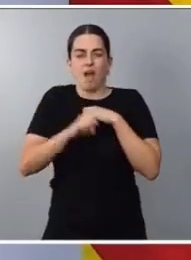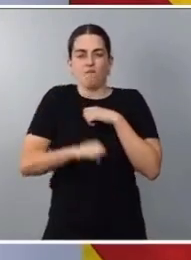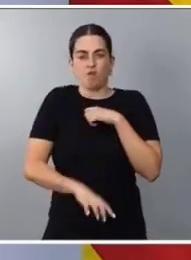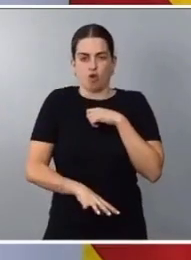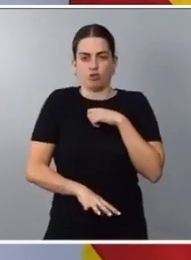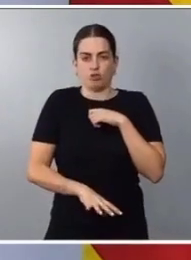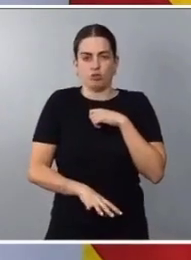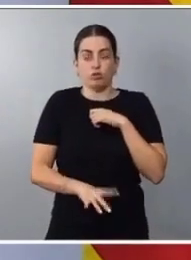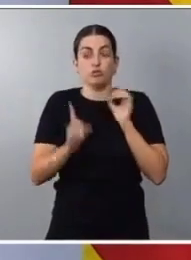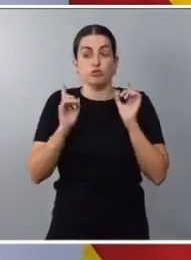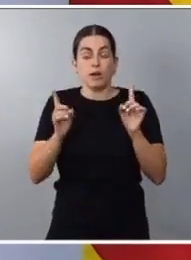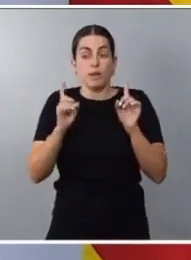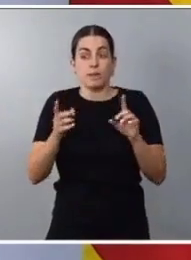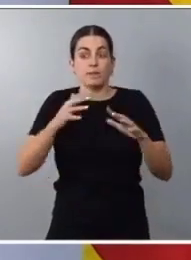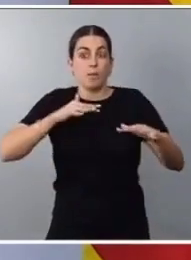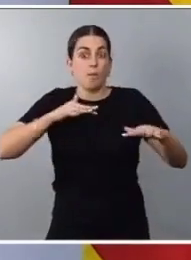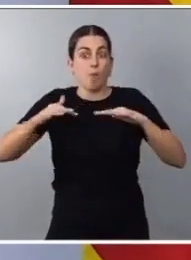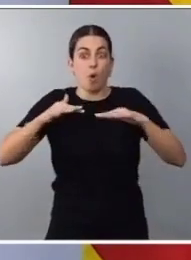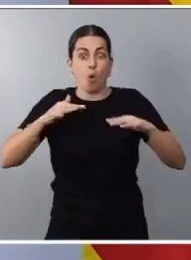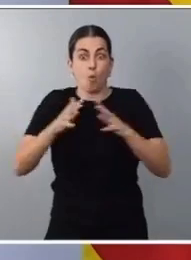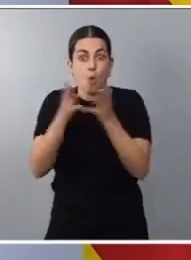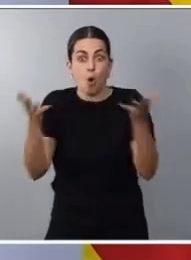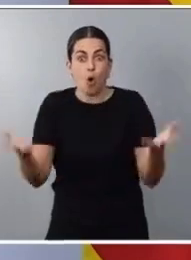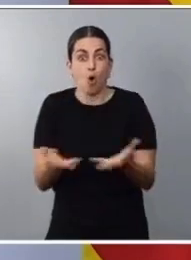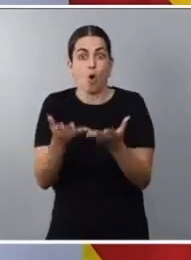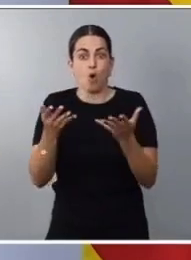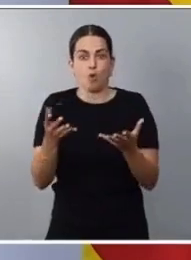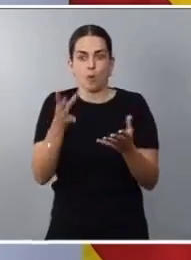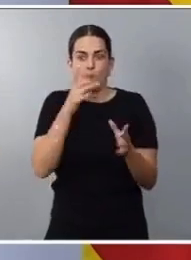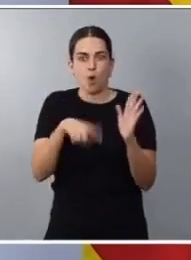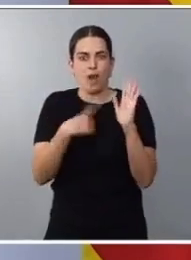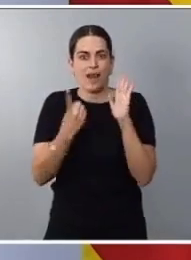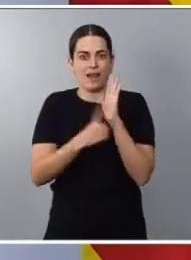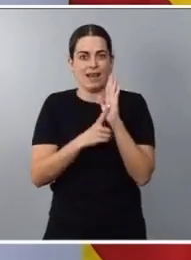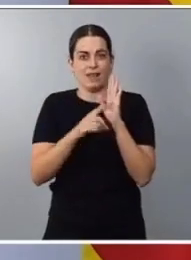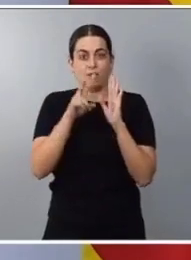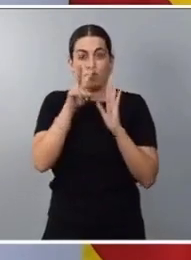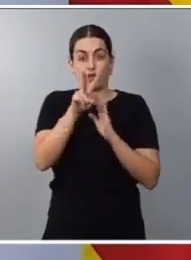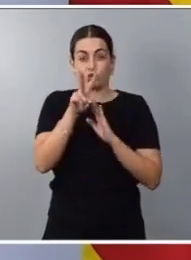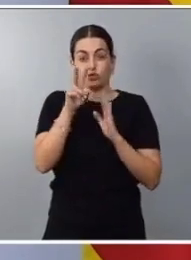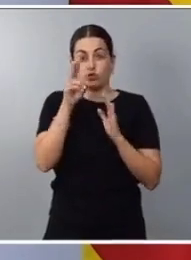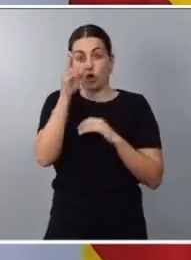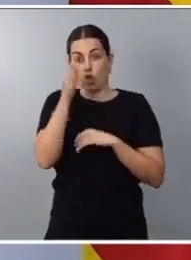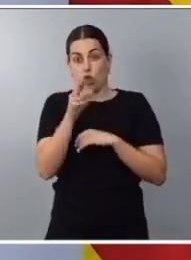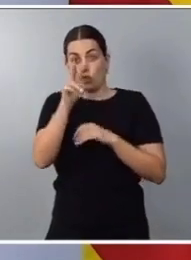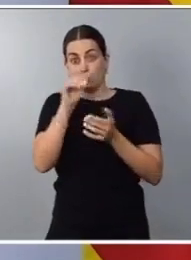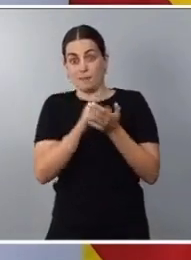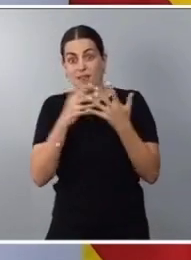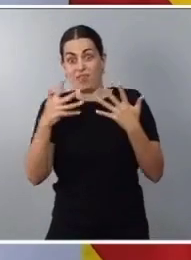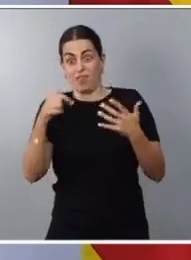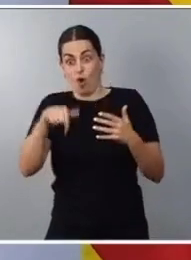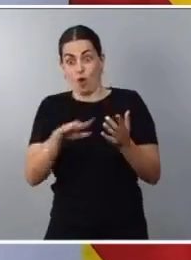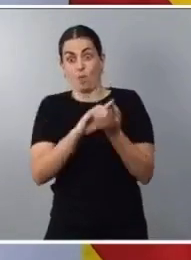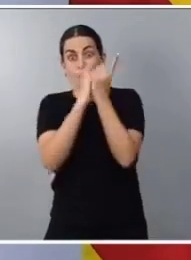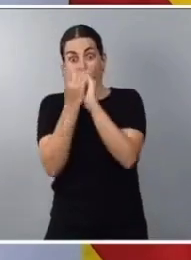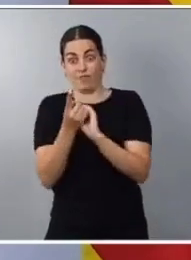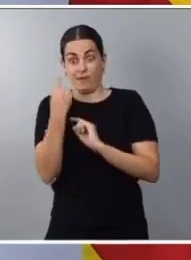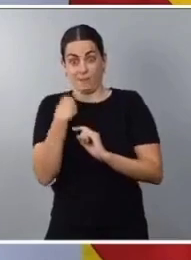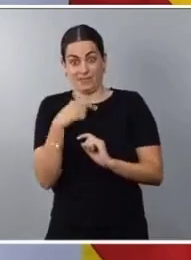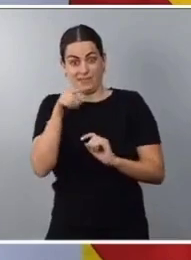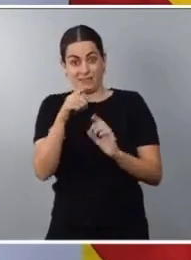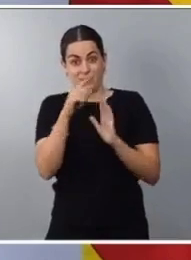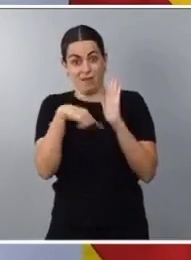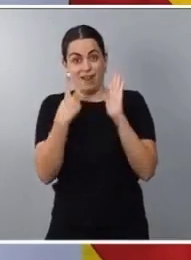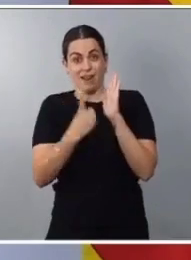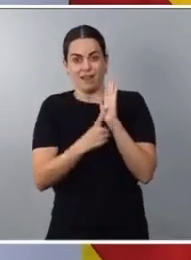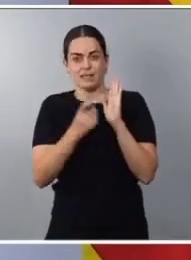promovió la conquista de una ley tan importante como la Ley 2.010, que es la que hoy modificamos, sino que cuando hubo una amenaza por parte de un